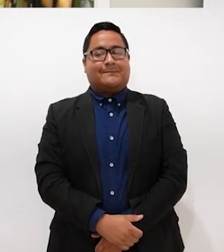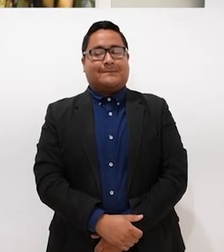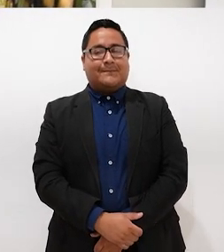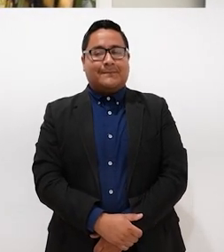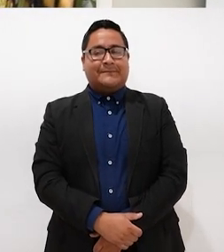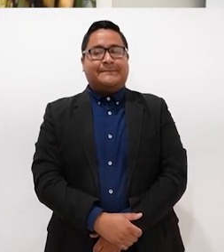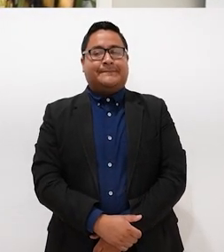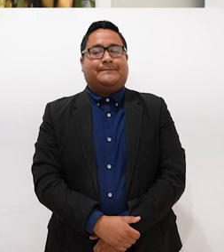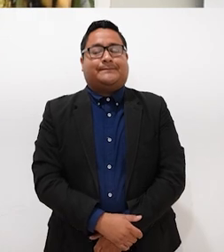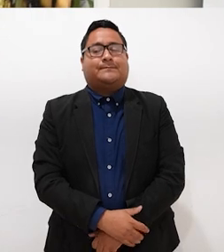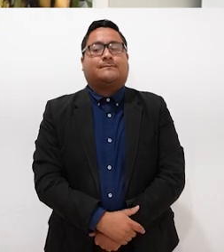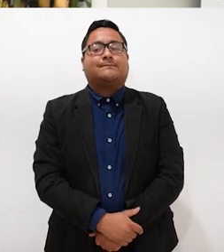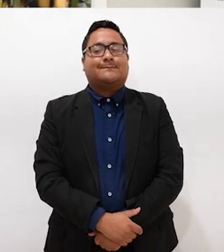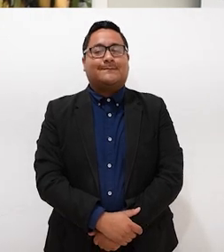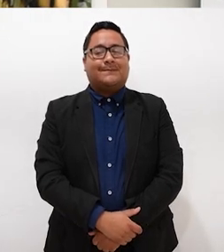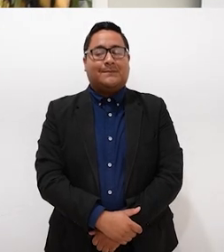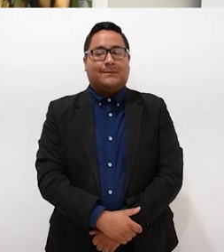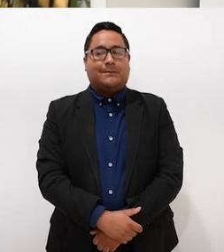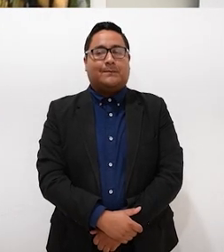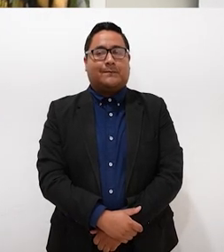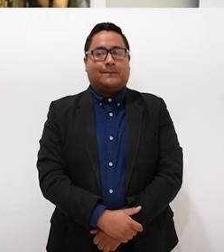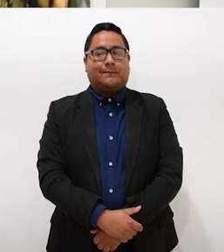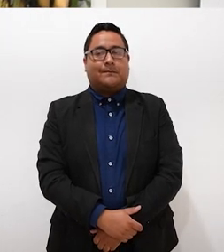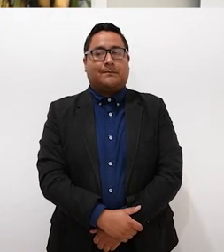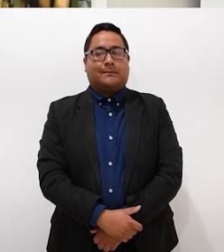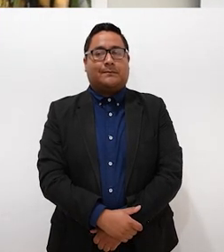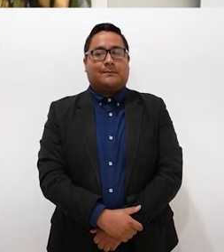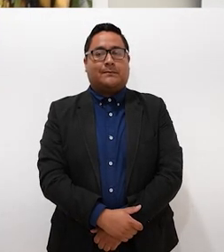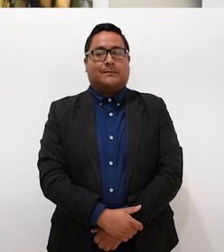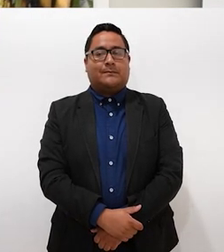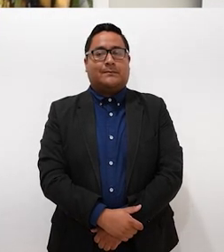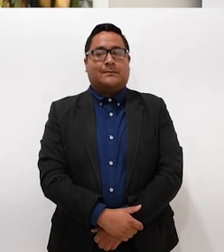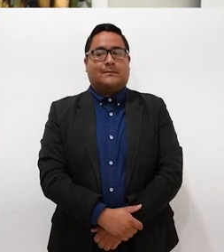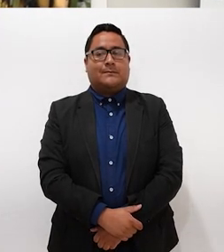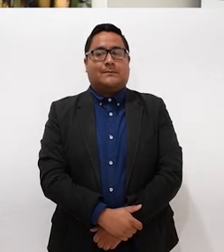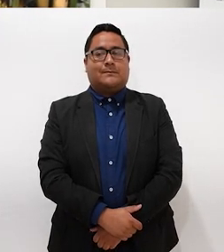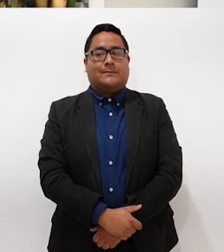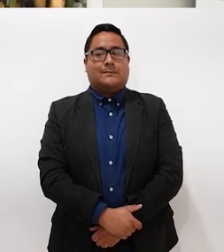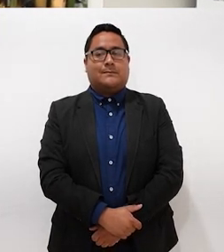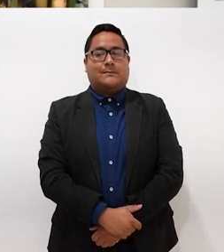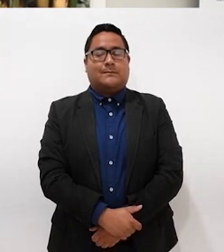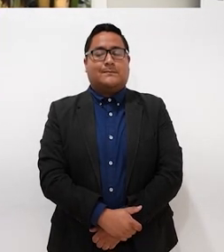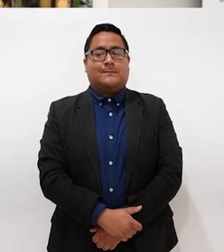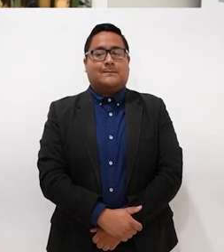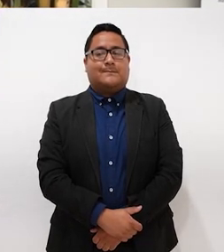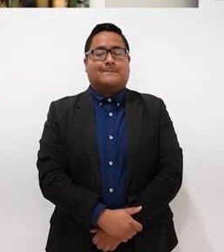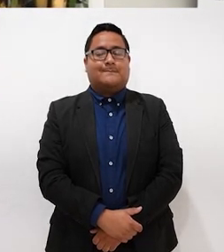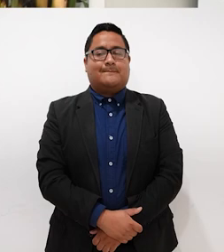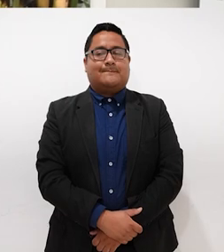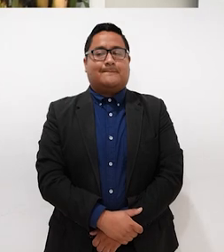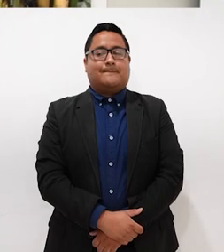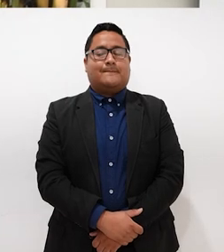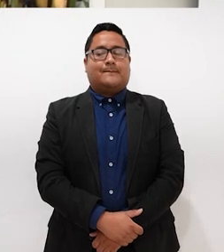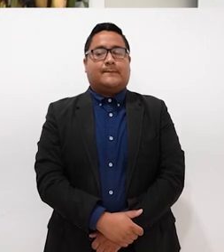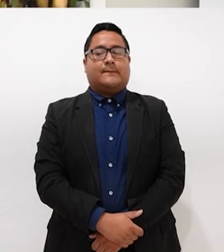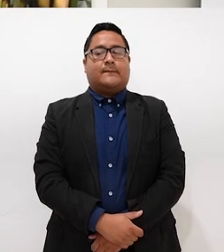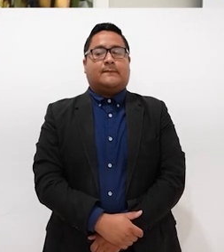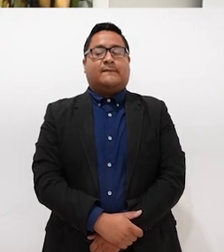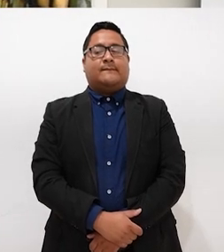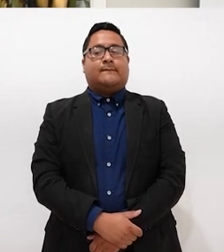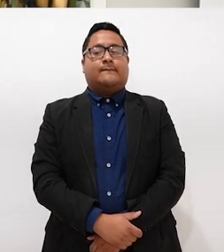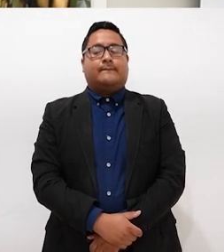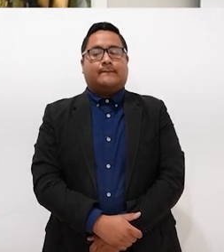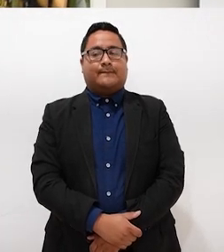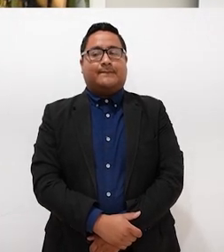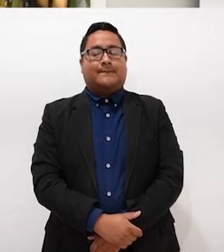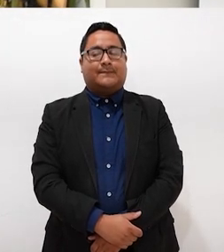esta es mi seña, soy una persona sorda profunda, soy licenciado en educación tecnológica y este día viajé aquí a